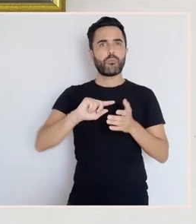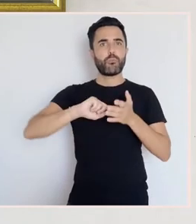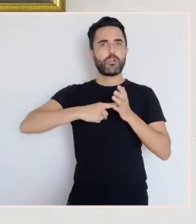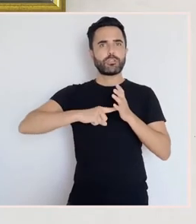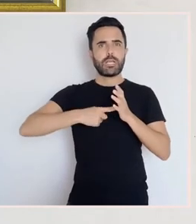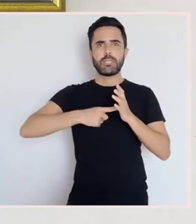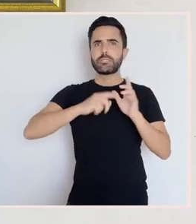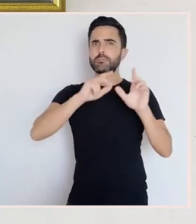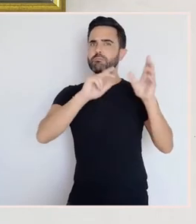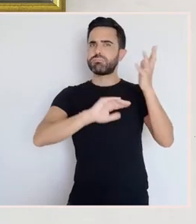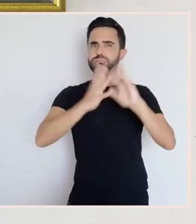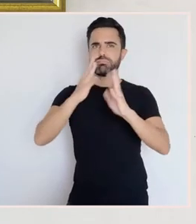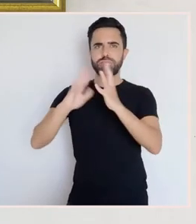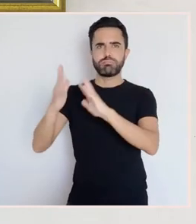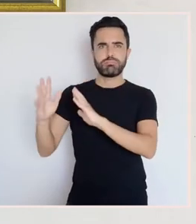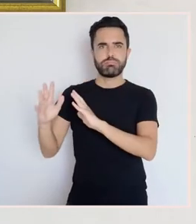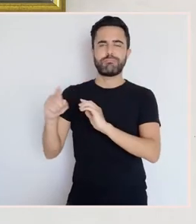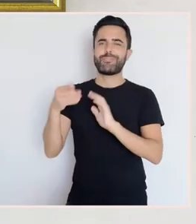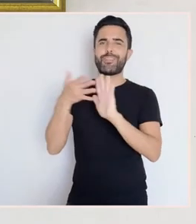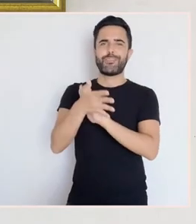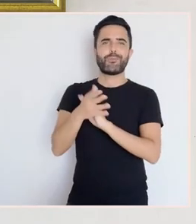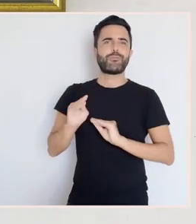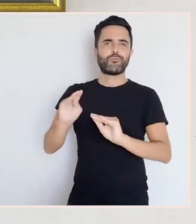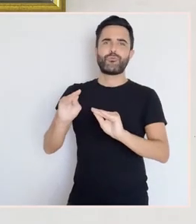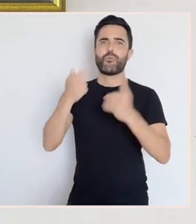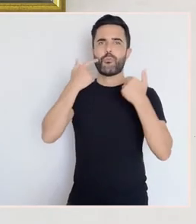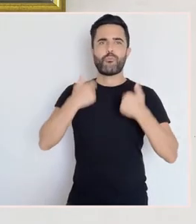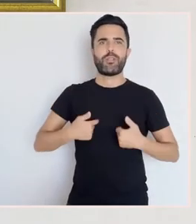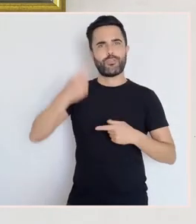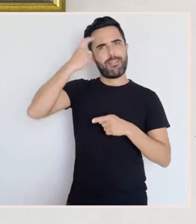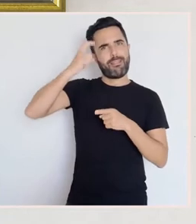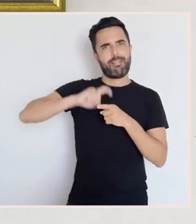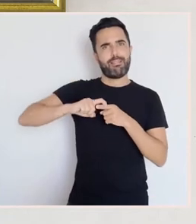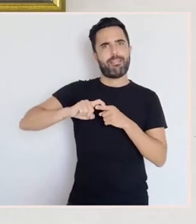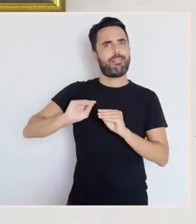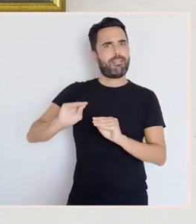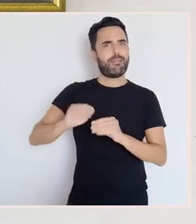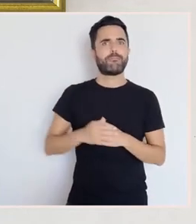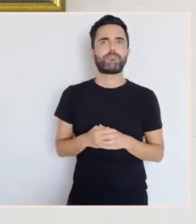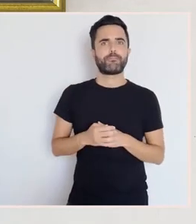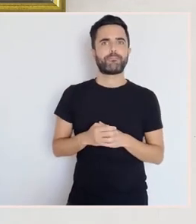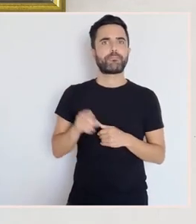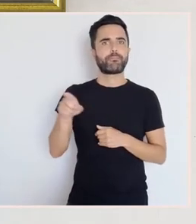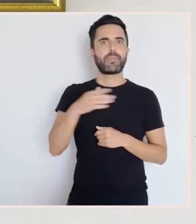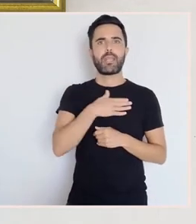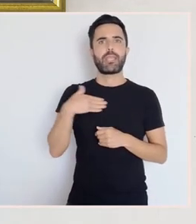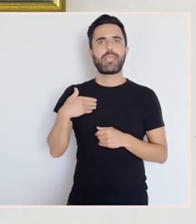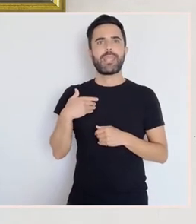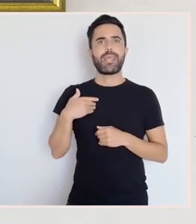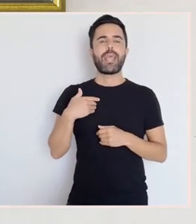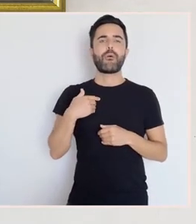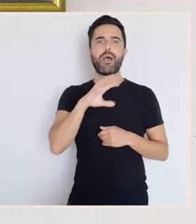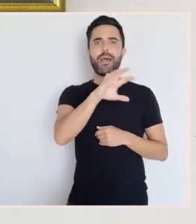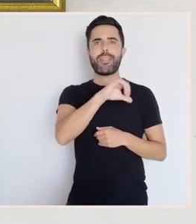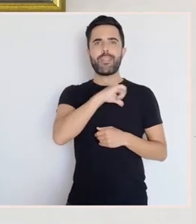moito da personalidade de Manuel Colmeiro, non? El que iría manterse fiel a esencia nacionalista galega.